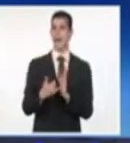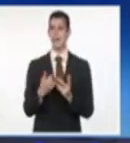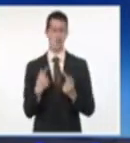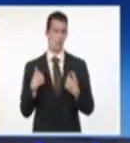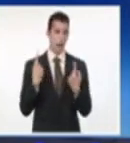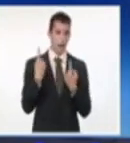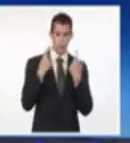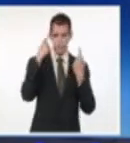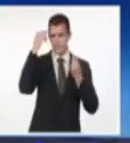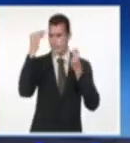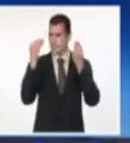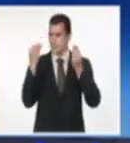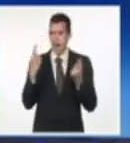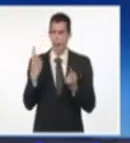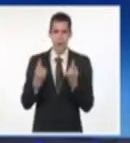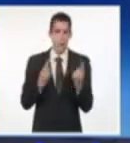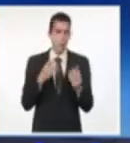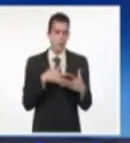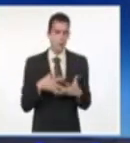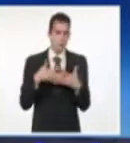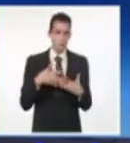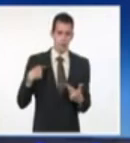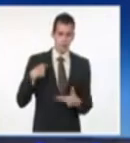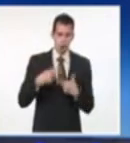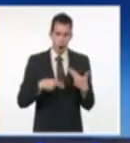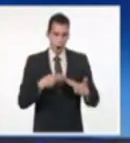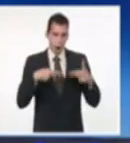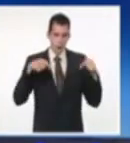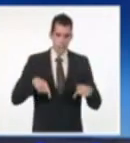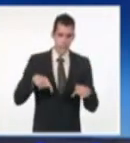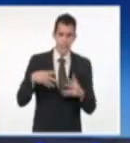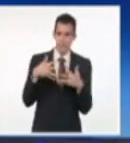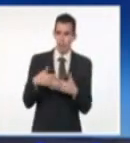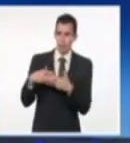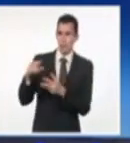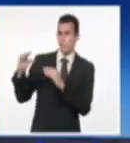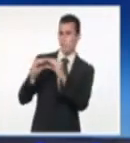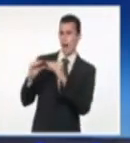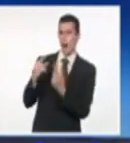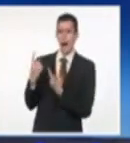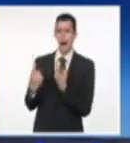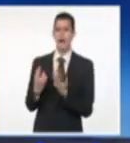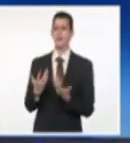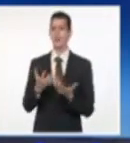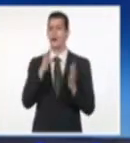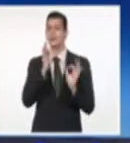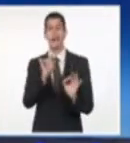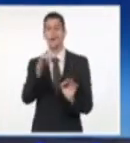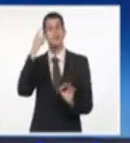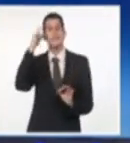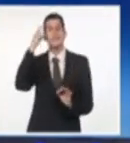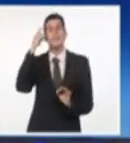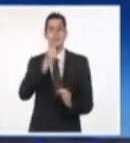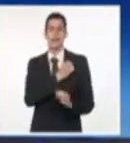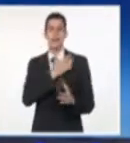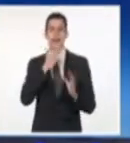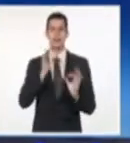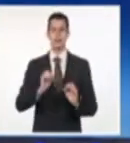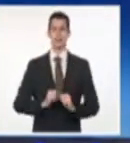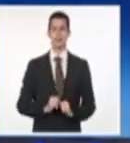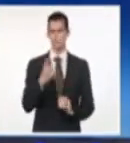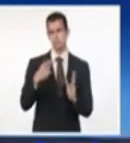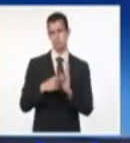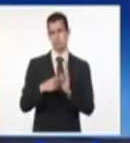miren, es totalmente cierto. Documentos como estos de hoy. Existen otros, claro, estos no son los únicos. Les prometo que les traigo más